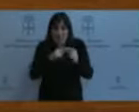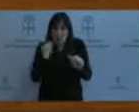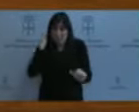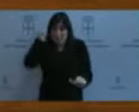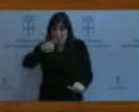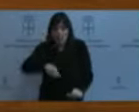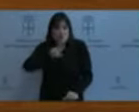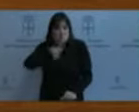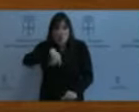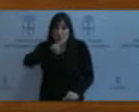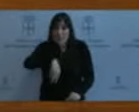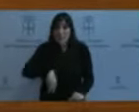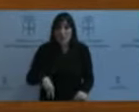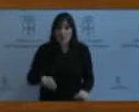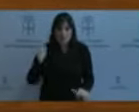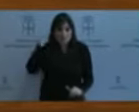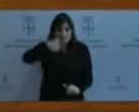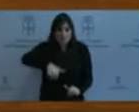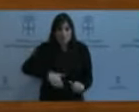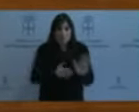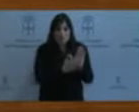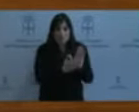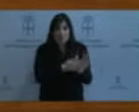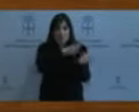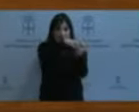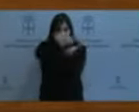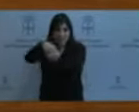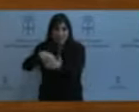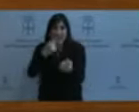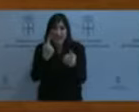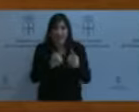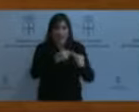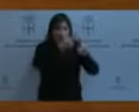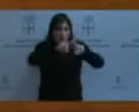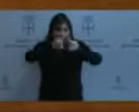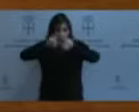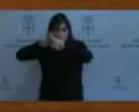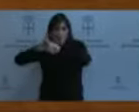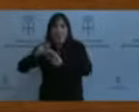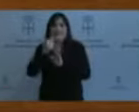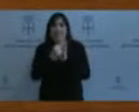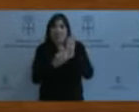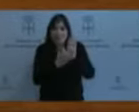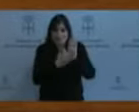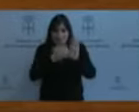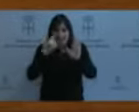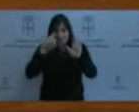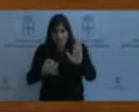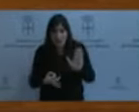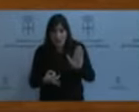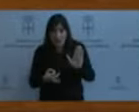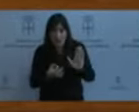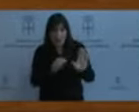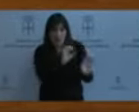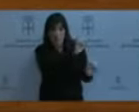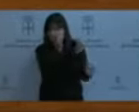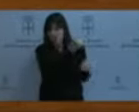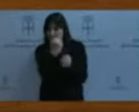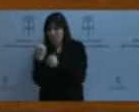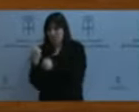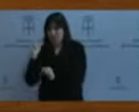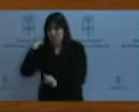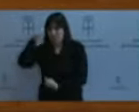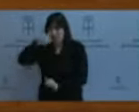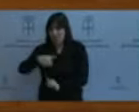centro a centro sobre datos que nos han sido negados de manera sistemática en esta Cámara. Y que no dispone nadie de